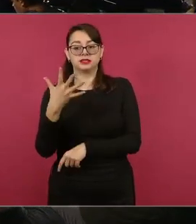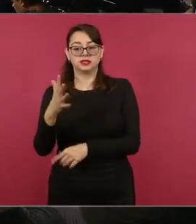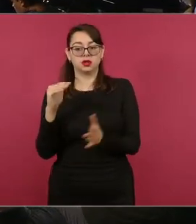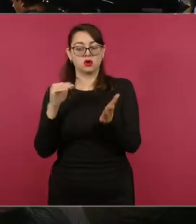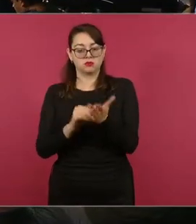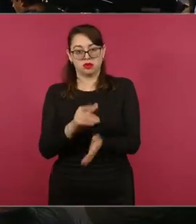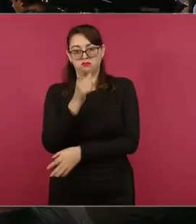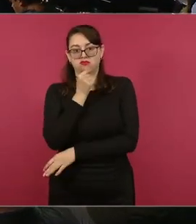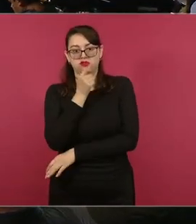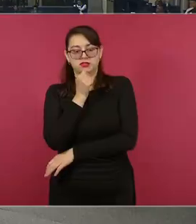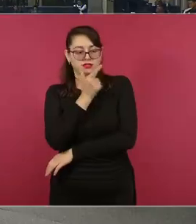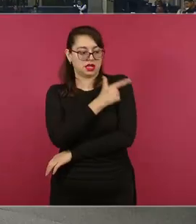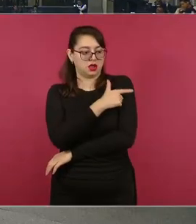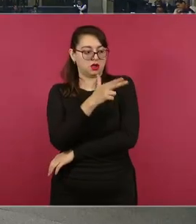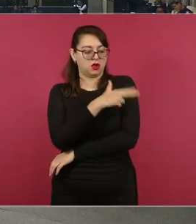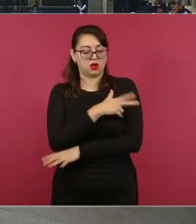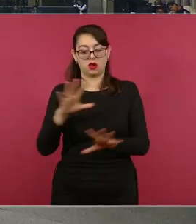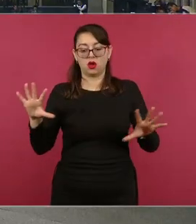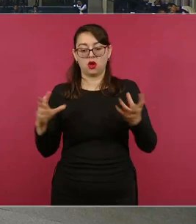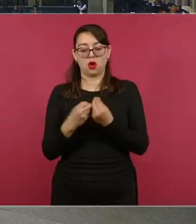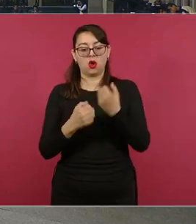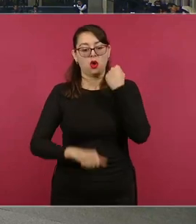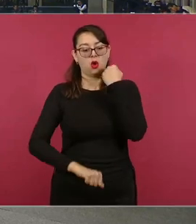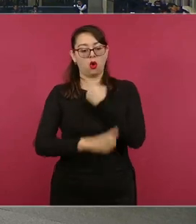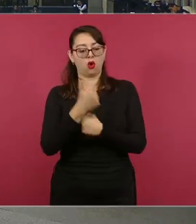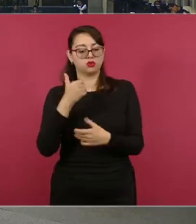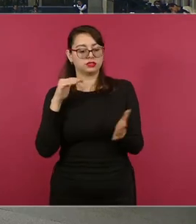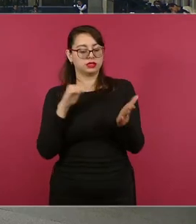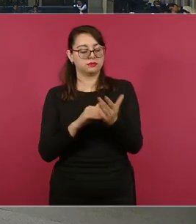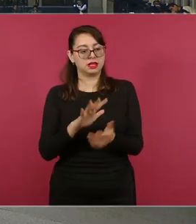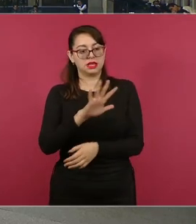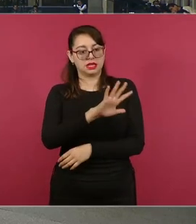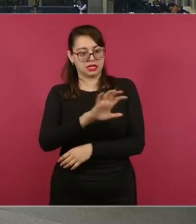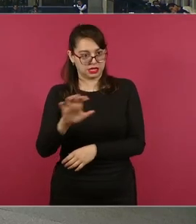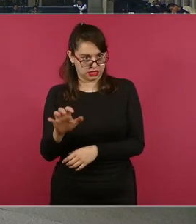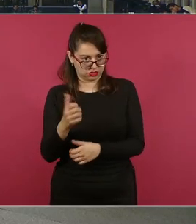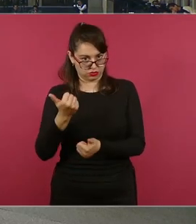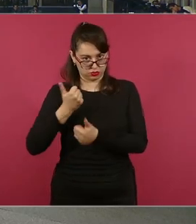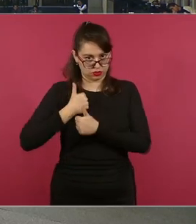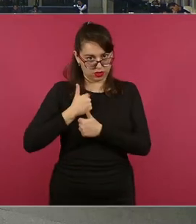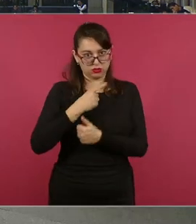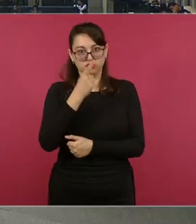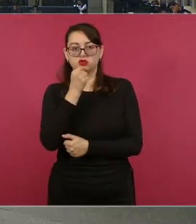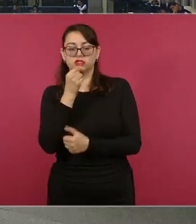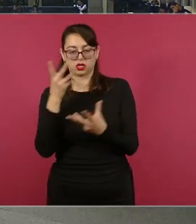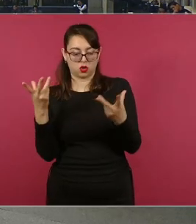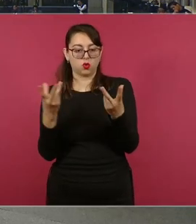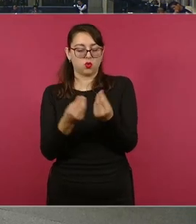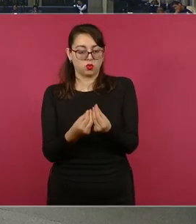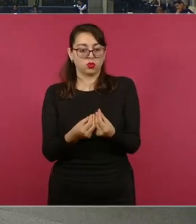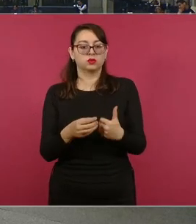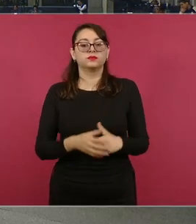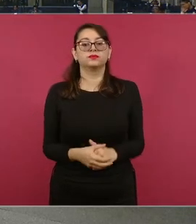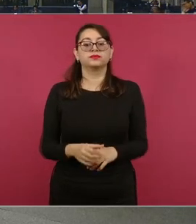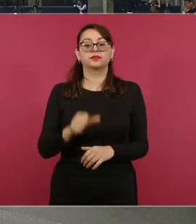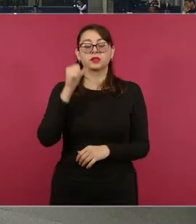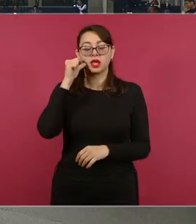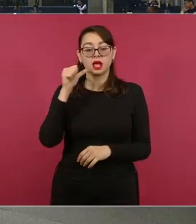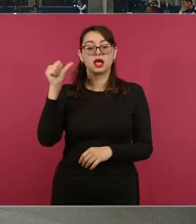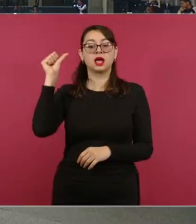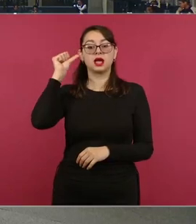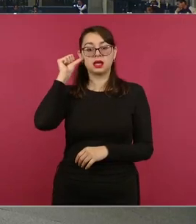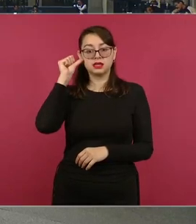Guardia Nacional, ya siendo un total de once mil quinientos elementos. Entonces, el día de ayer, en cuanto a distribución